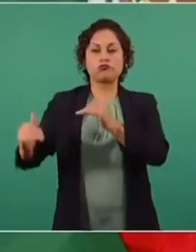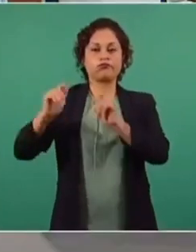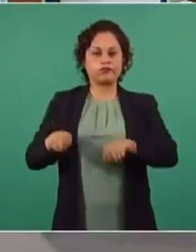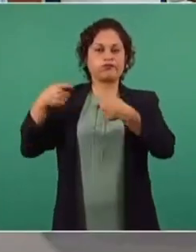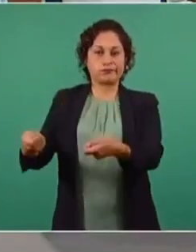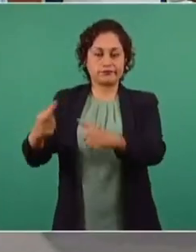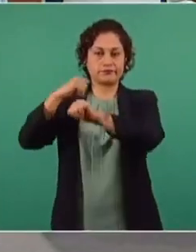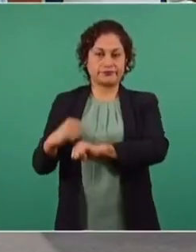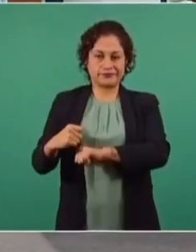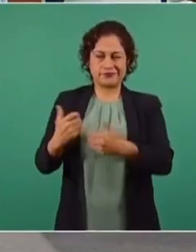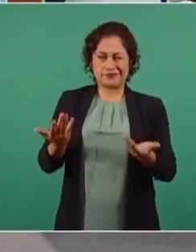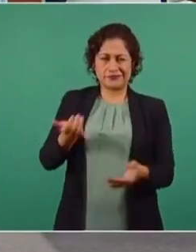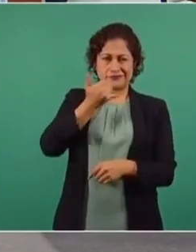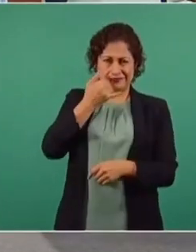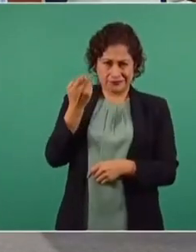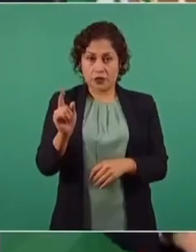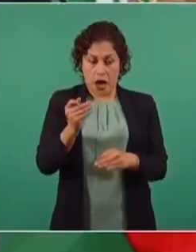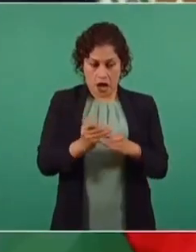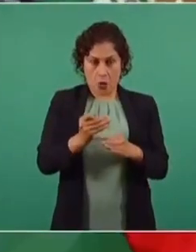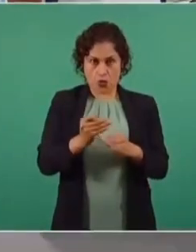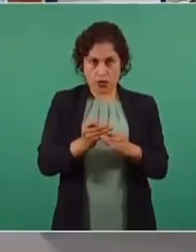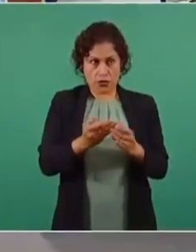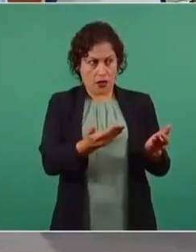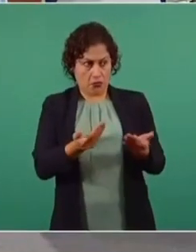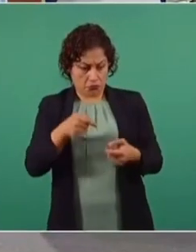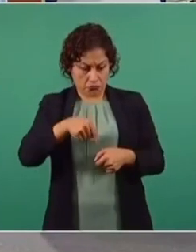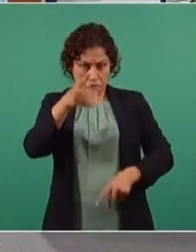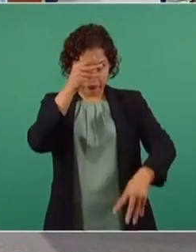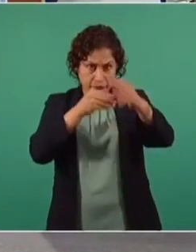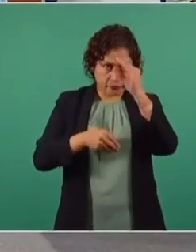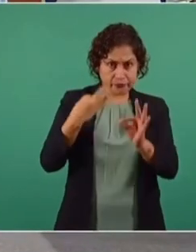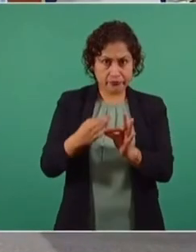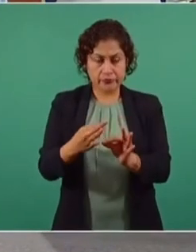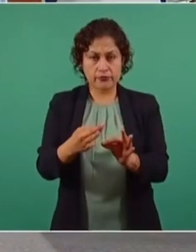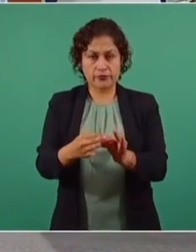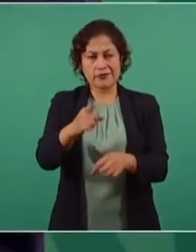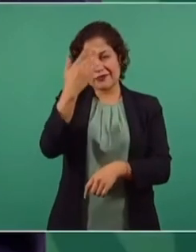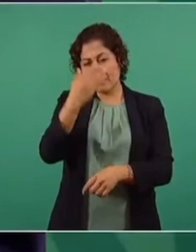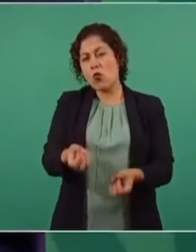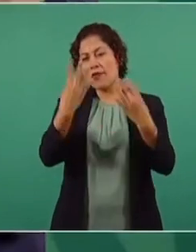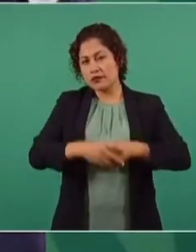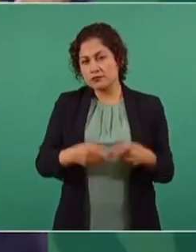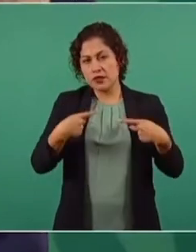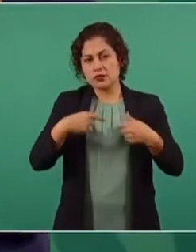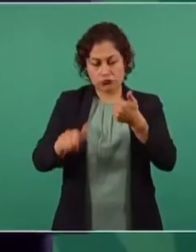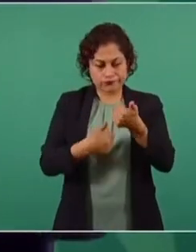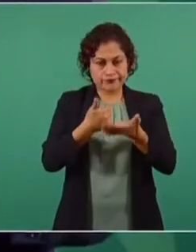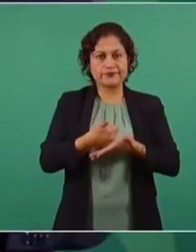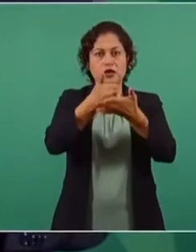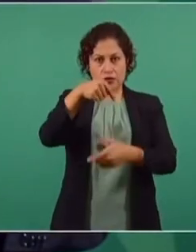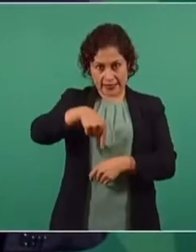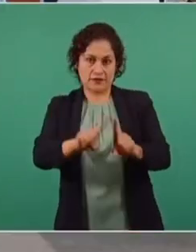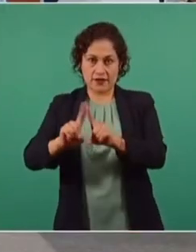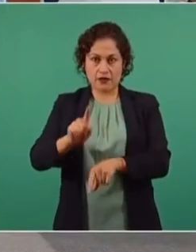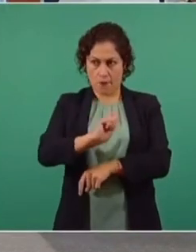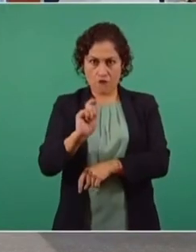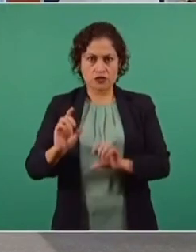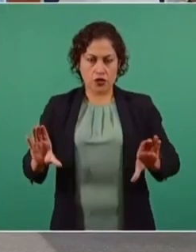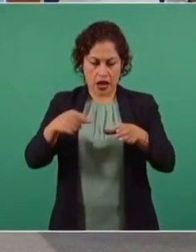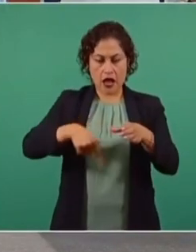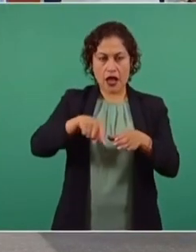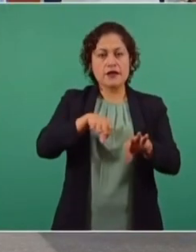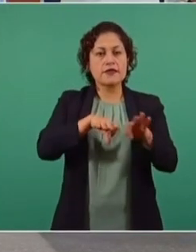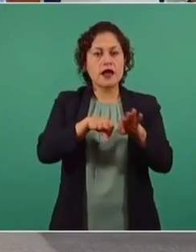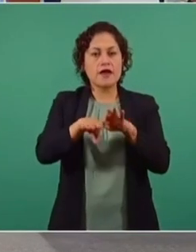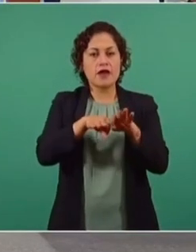un pecado, algo indebido. ¿Y saben cuántos ayudantes hay en presidencia? 15, están un tiempo ahí,